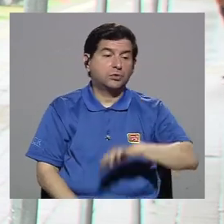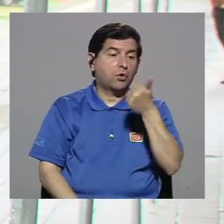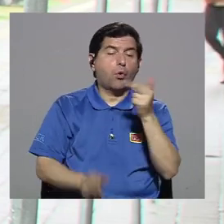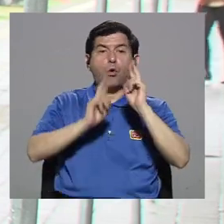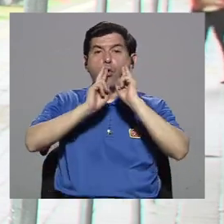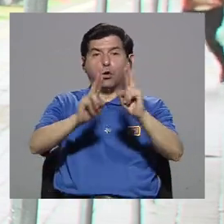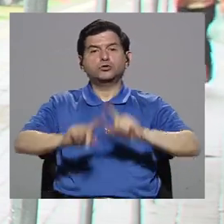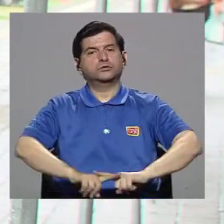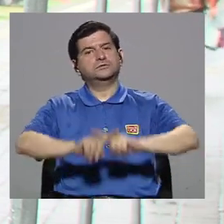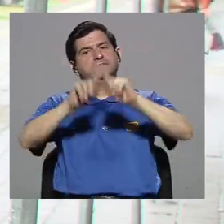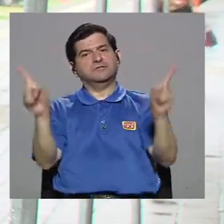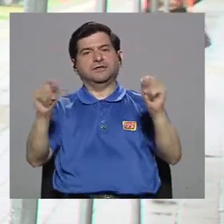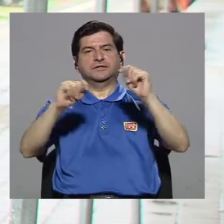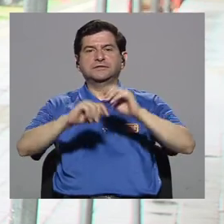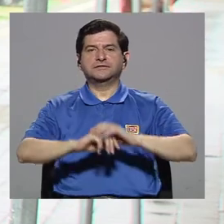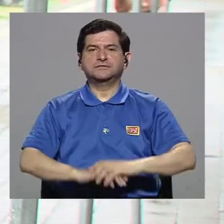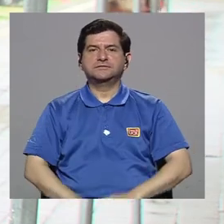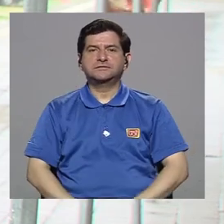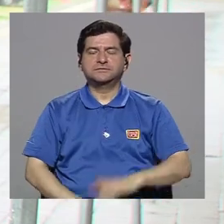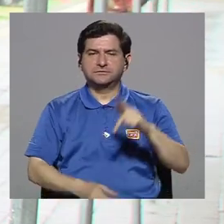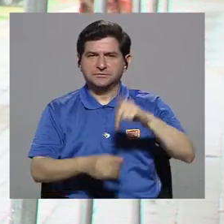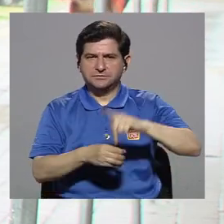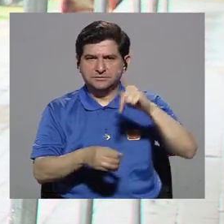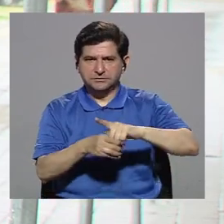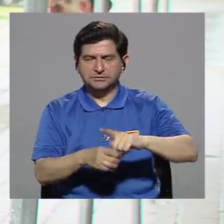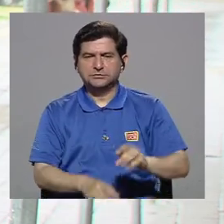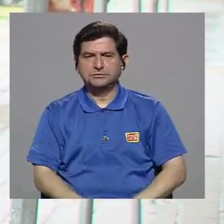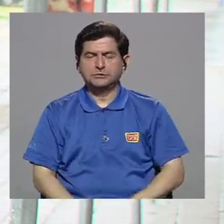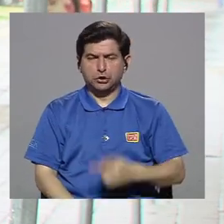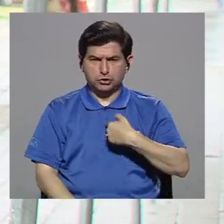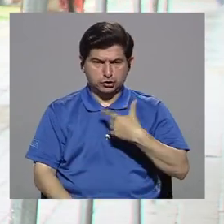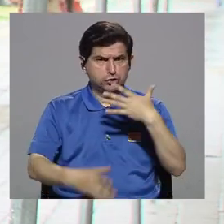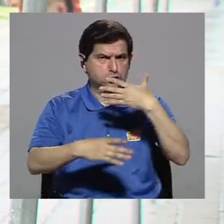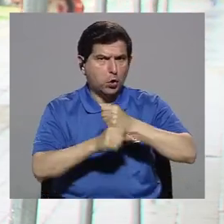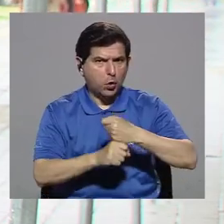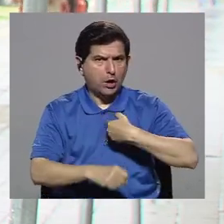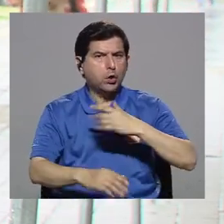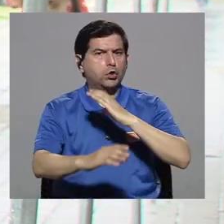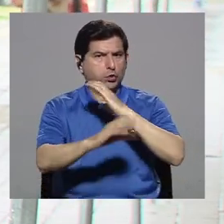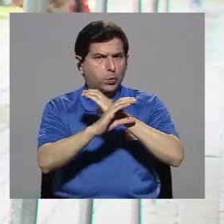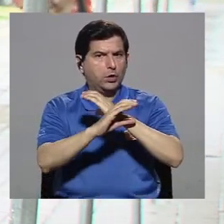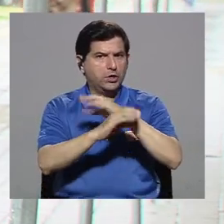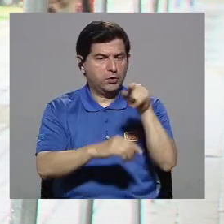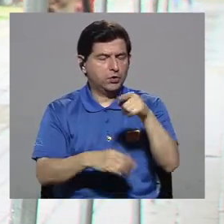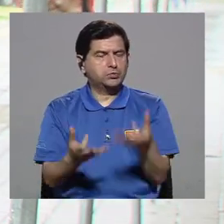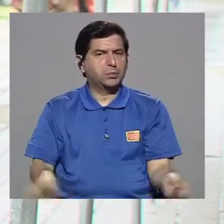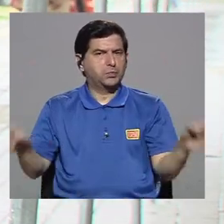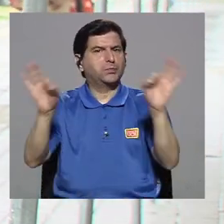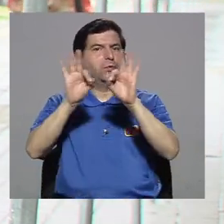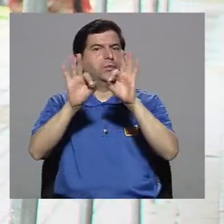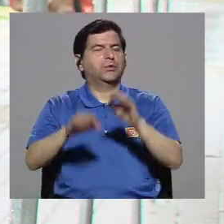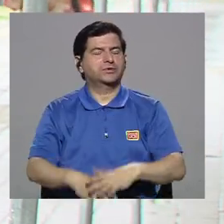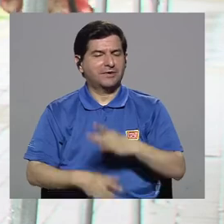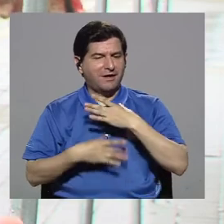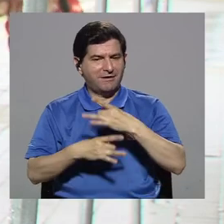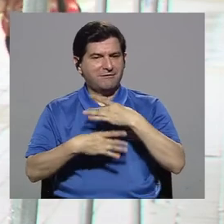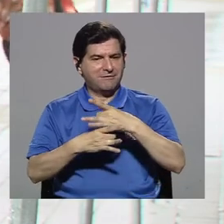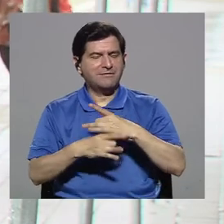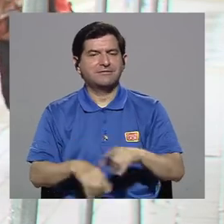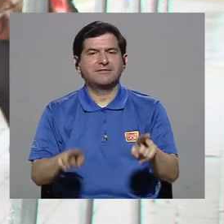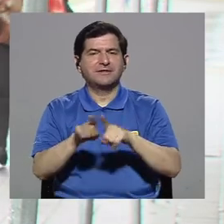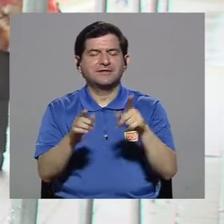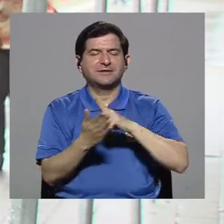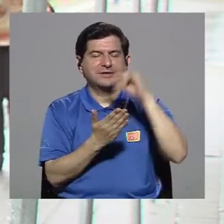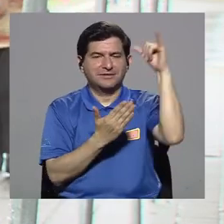muy distintos. Hay un involucramiento y si yo lo hago, lo cuido. Y eso es bien importante y interesante cuando se hacen